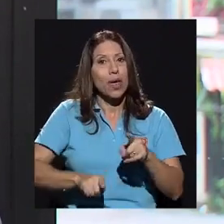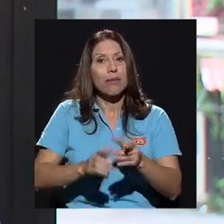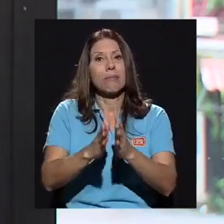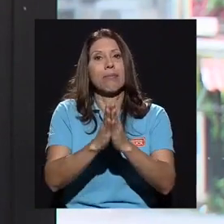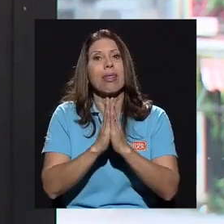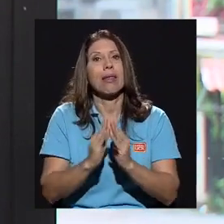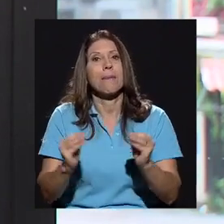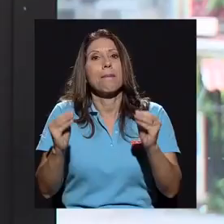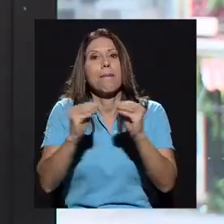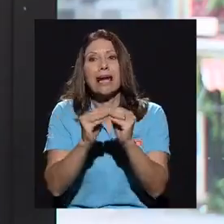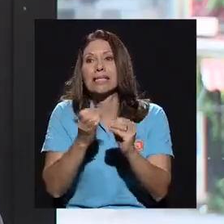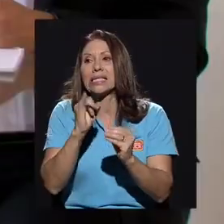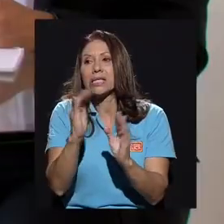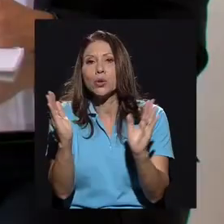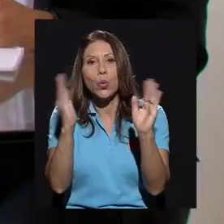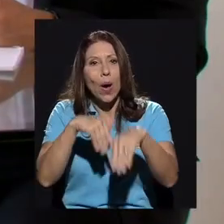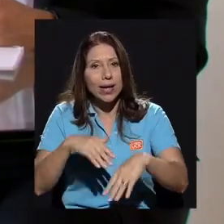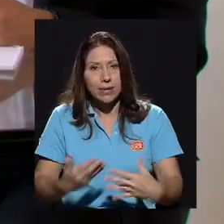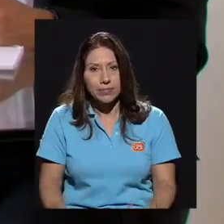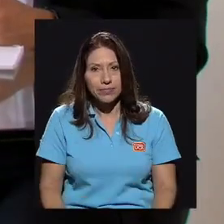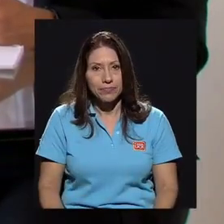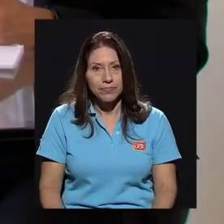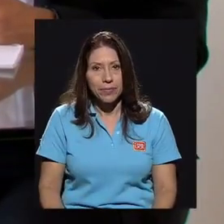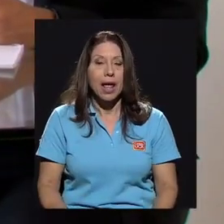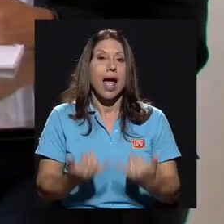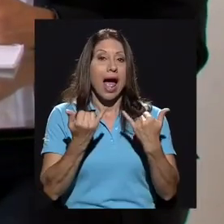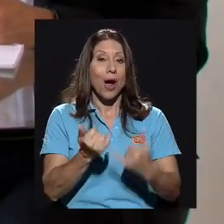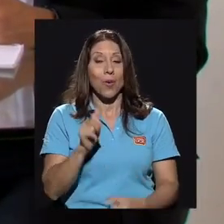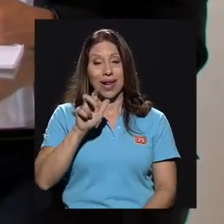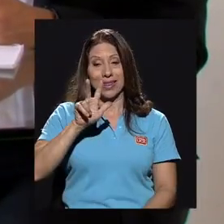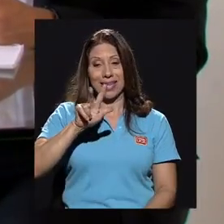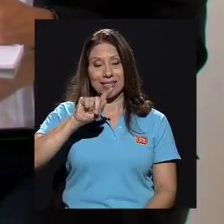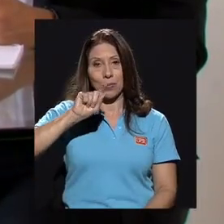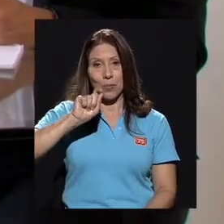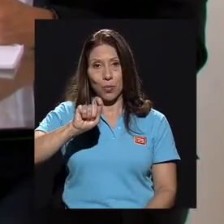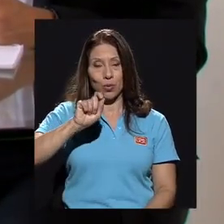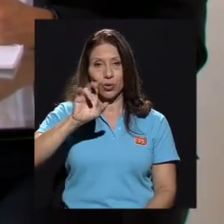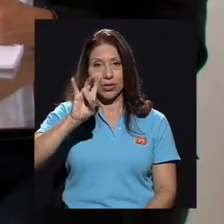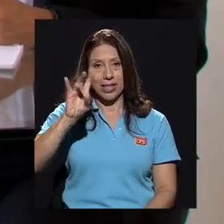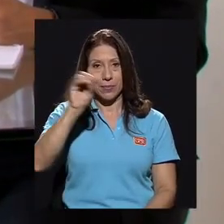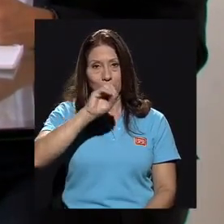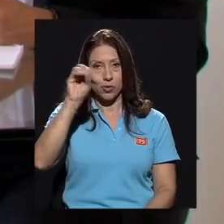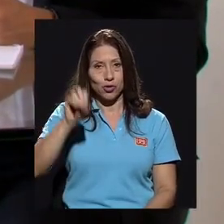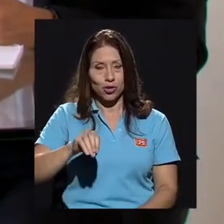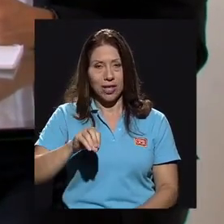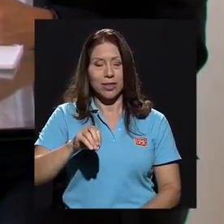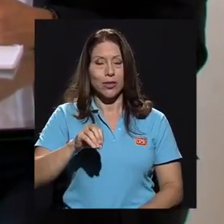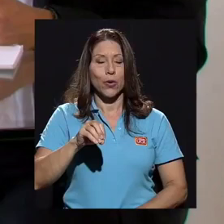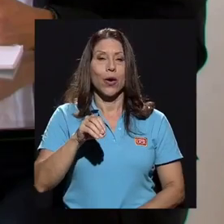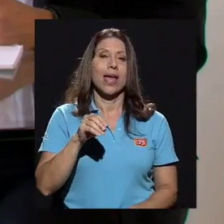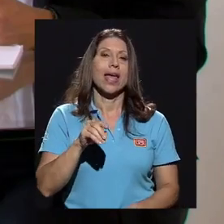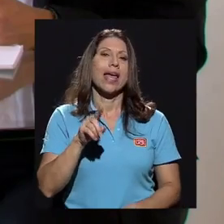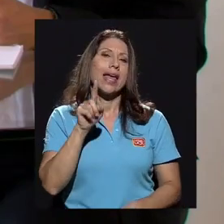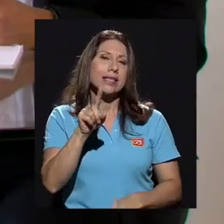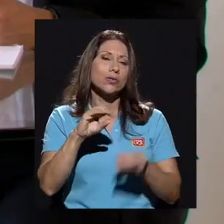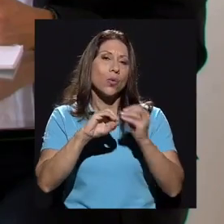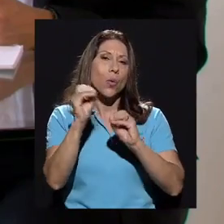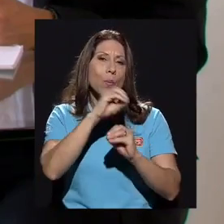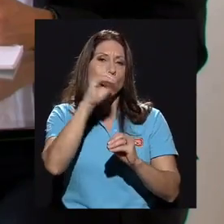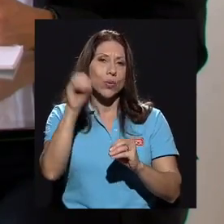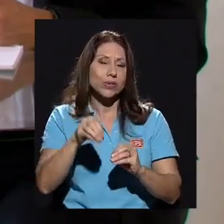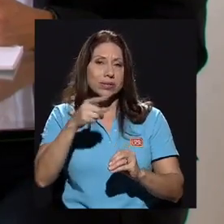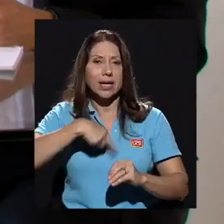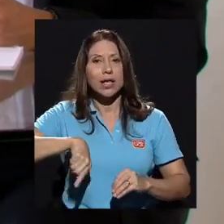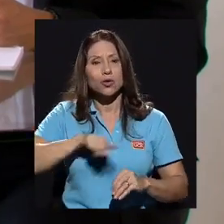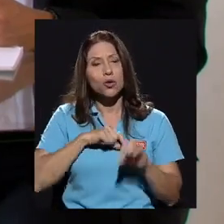a pedir más de lo que no hay. Ahora, este 3.7% es un porcentaje